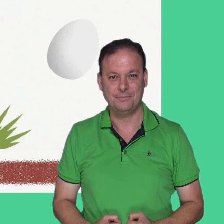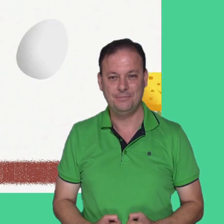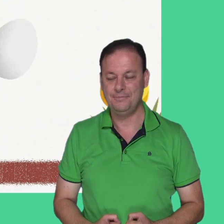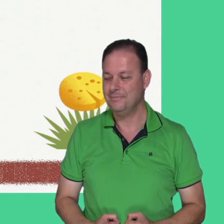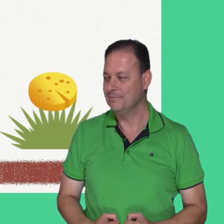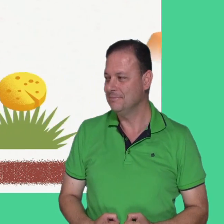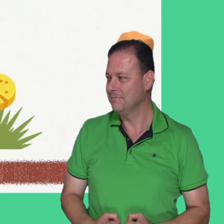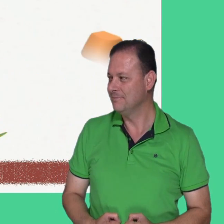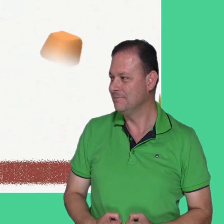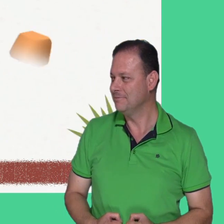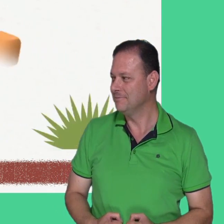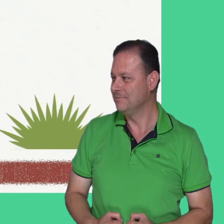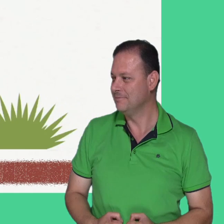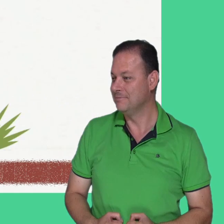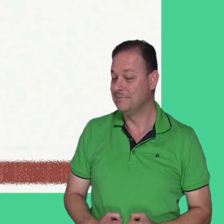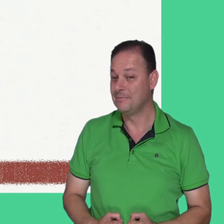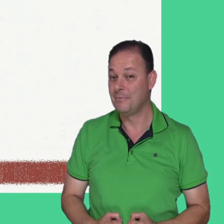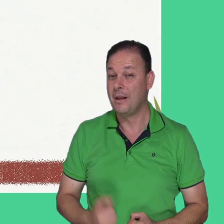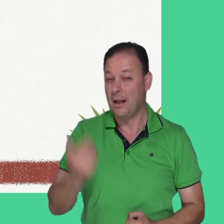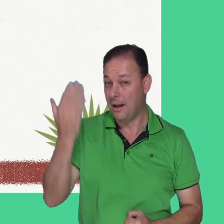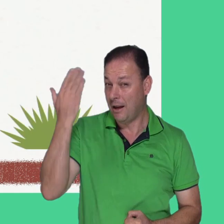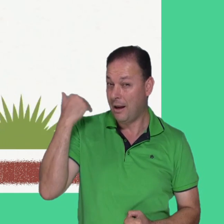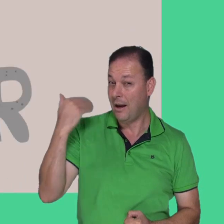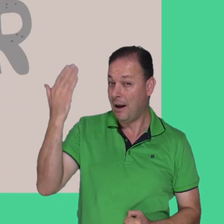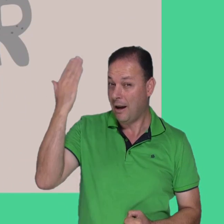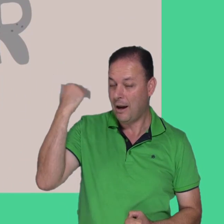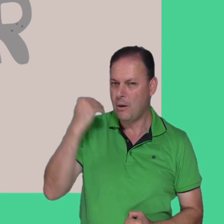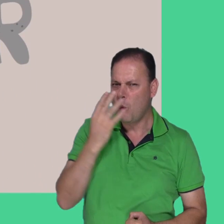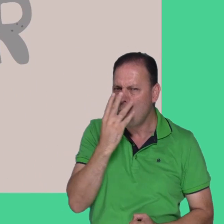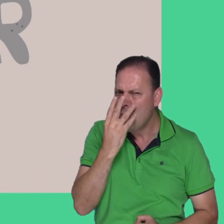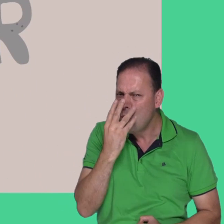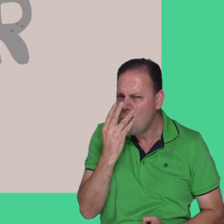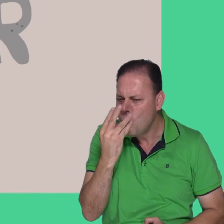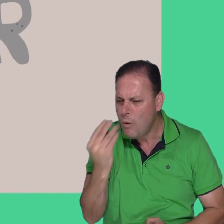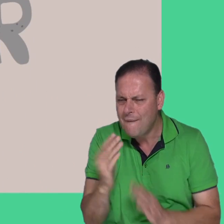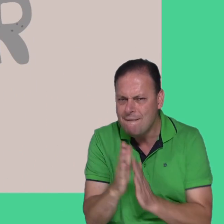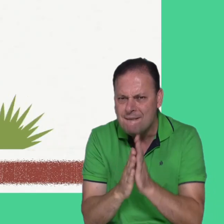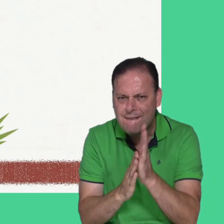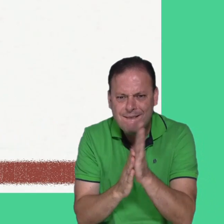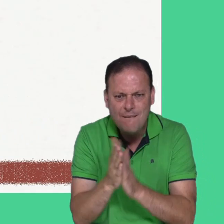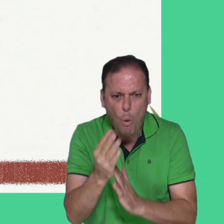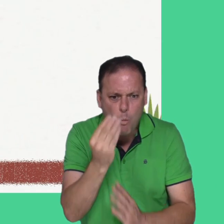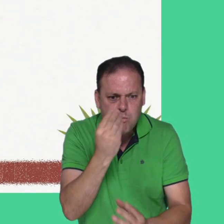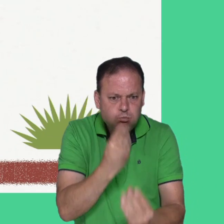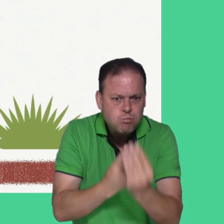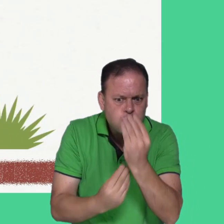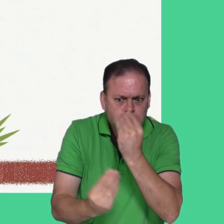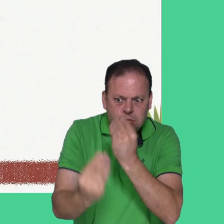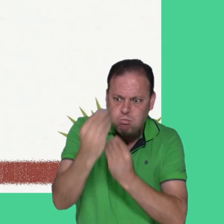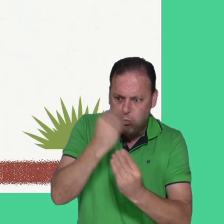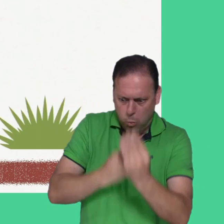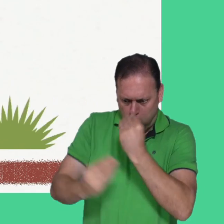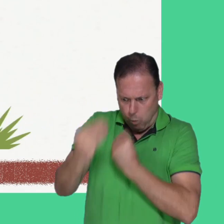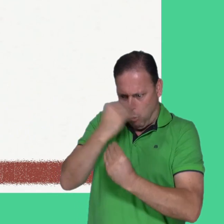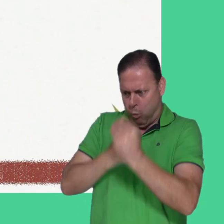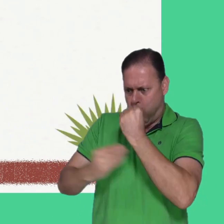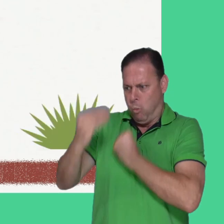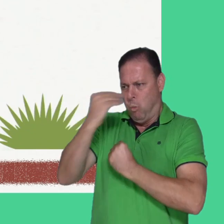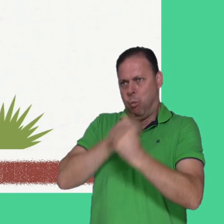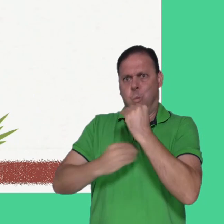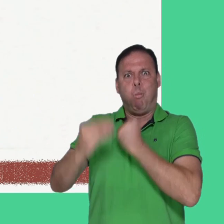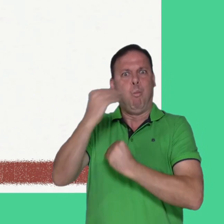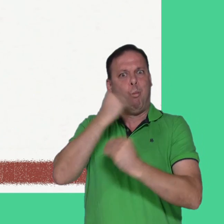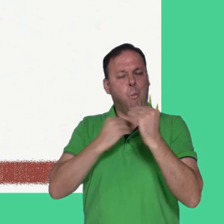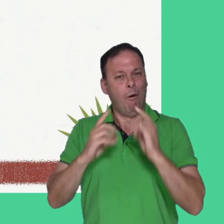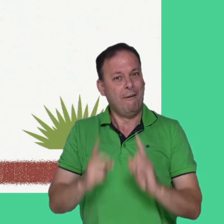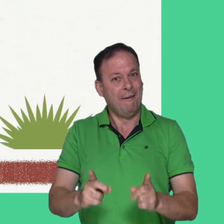Había una vez un Mucuné que adoraba comer. Apenas terminaba de comer algo ya pensaba en lo que